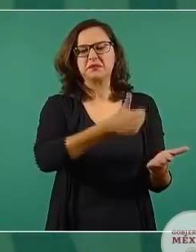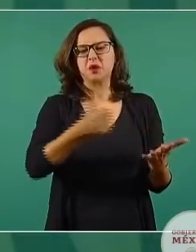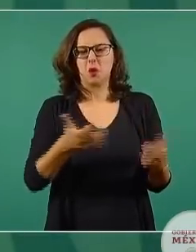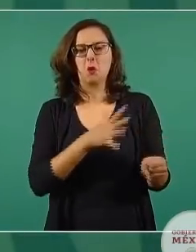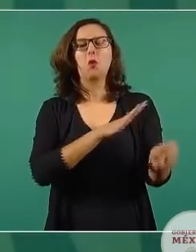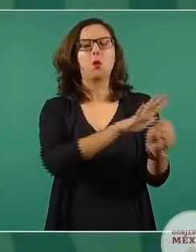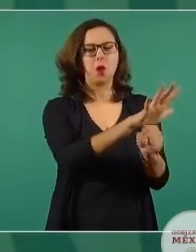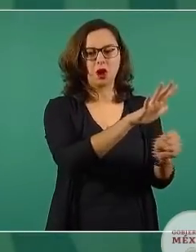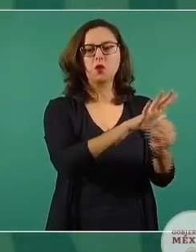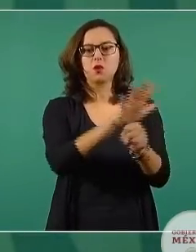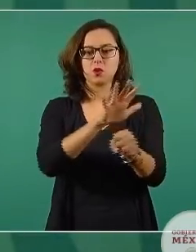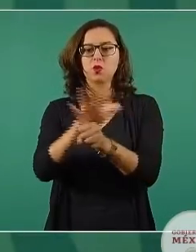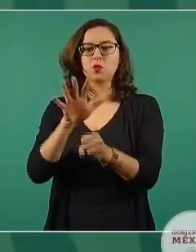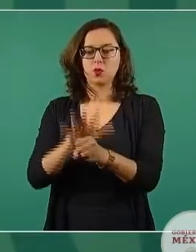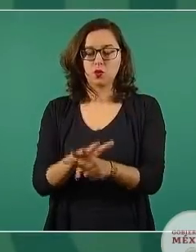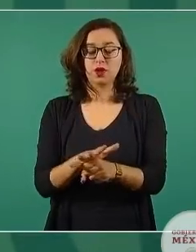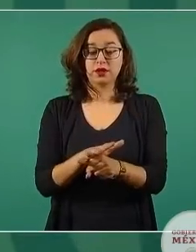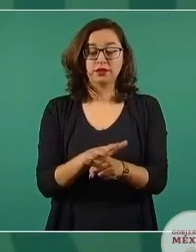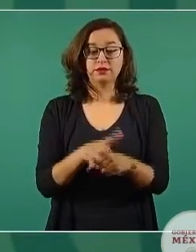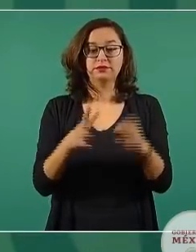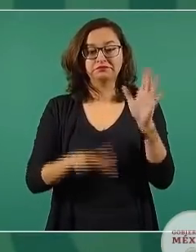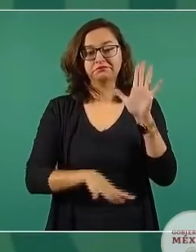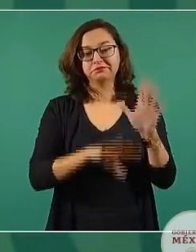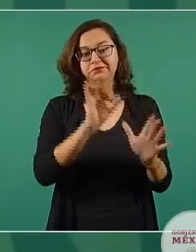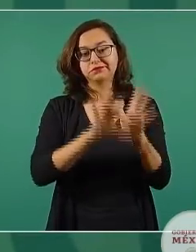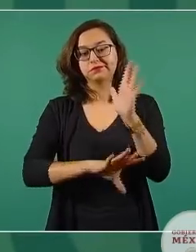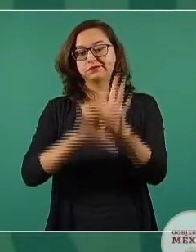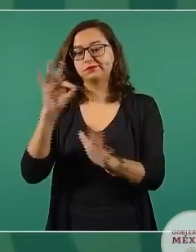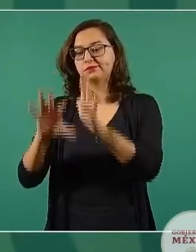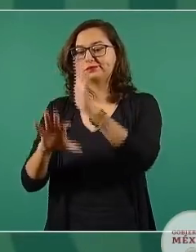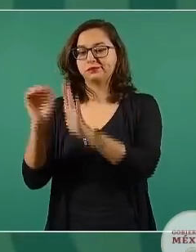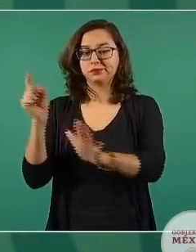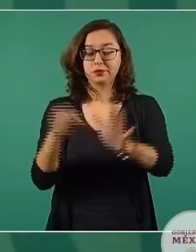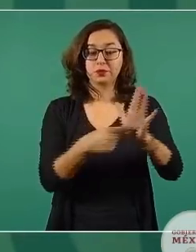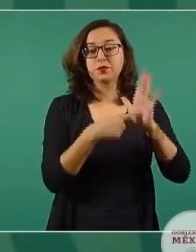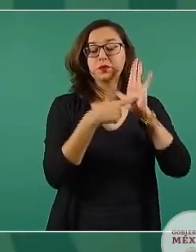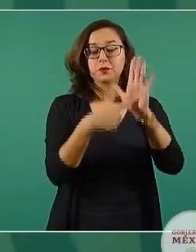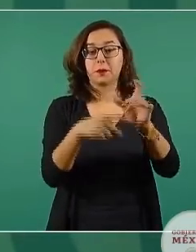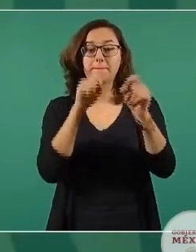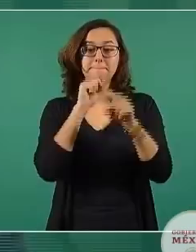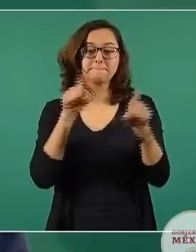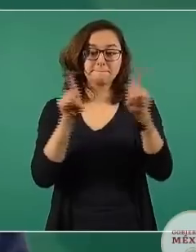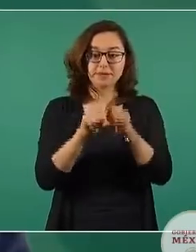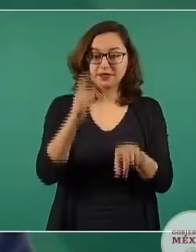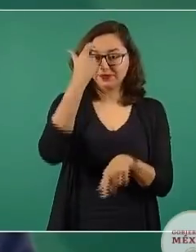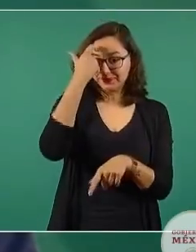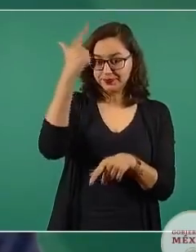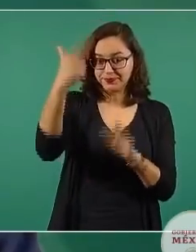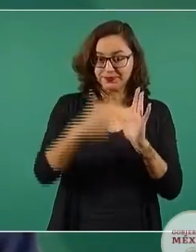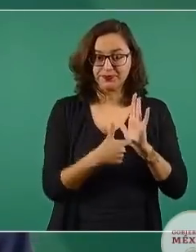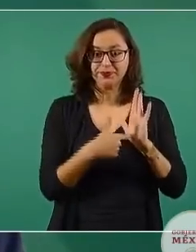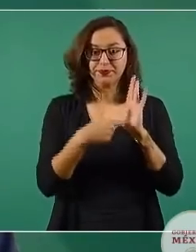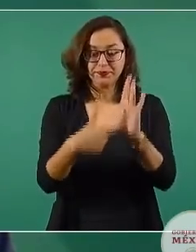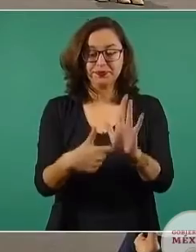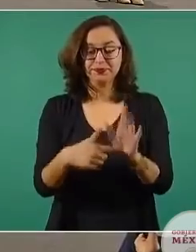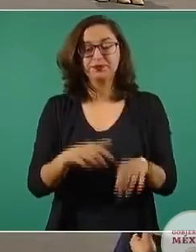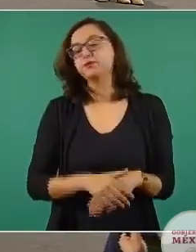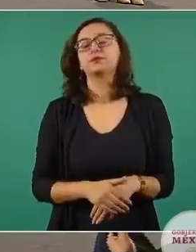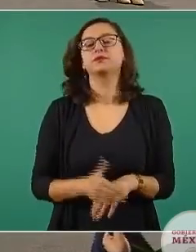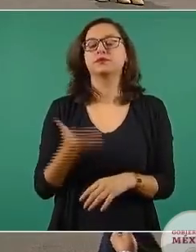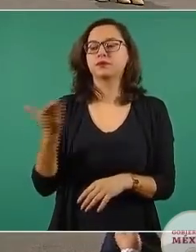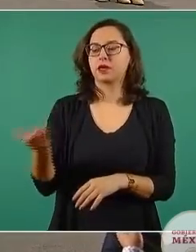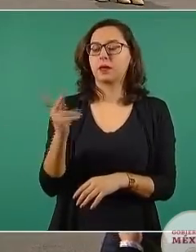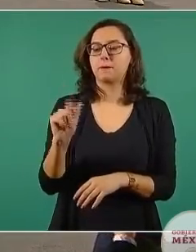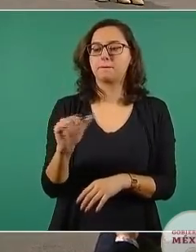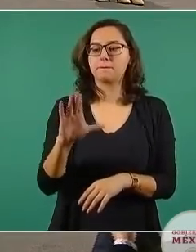libros se escogieron, qué autores. Y nadie mejor que Paco